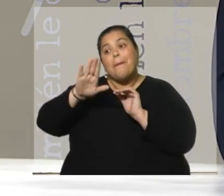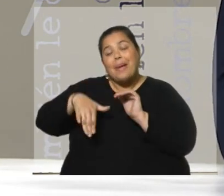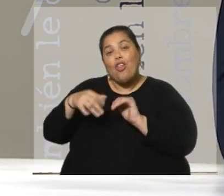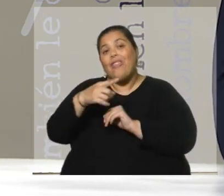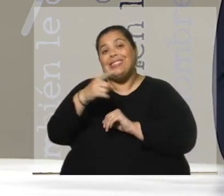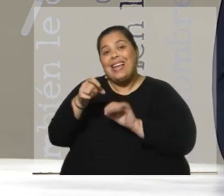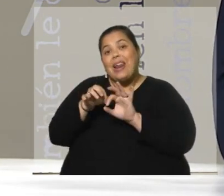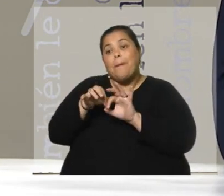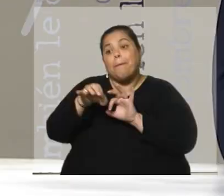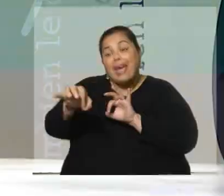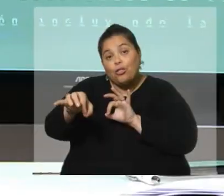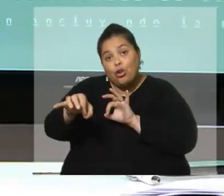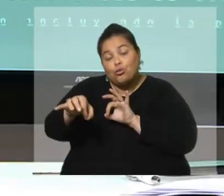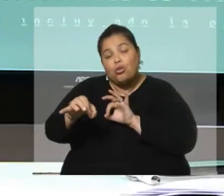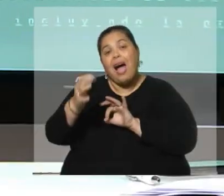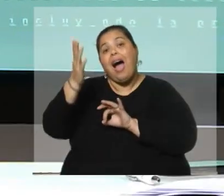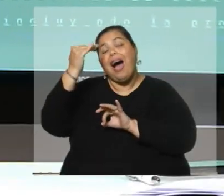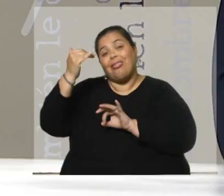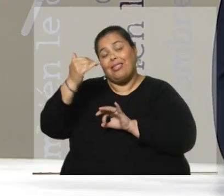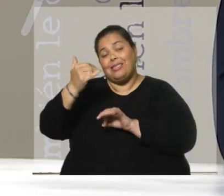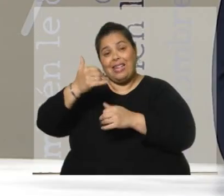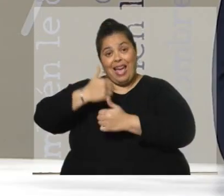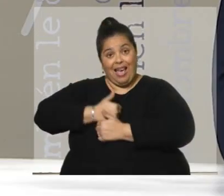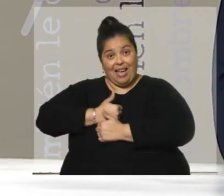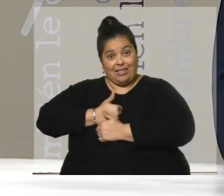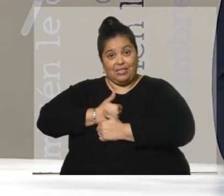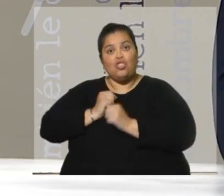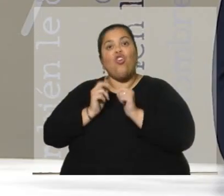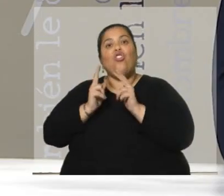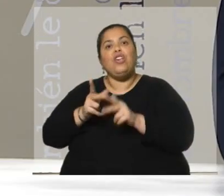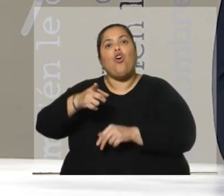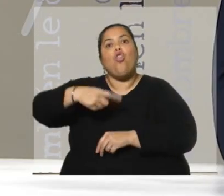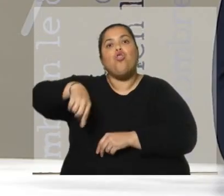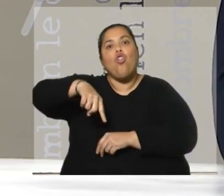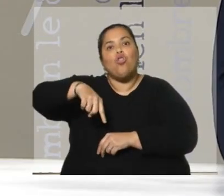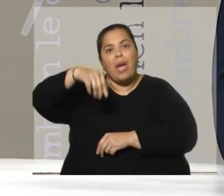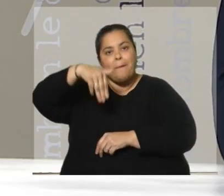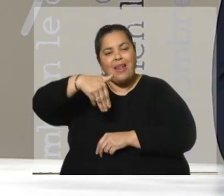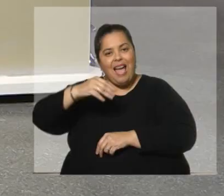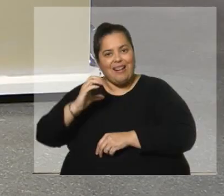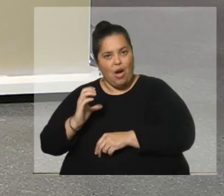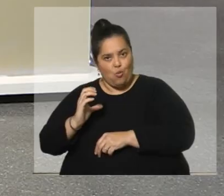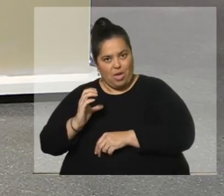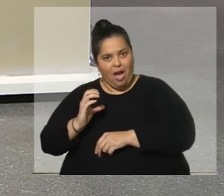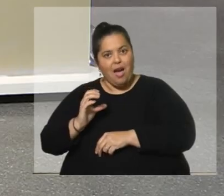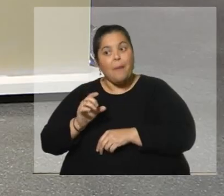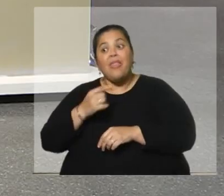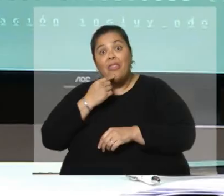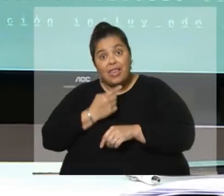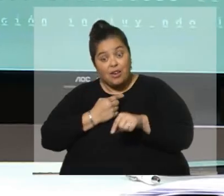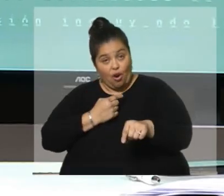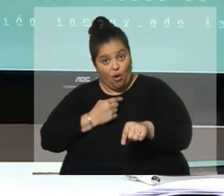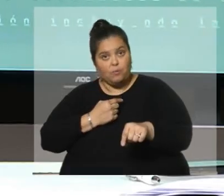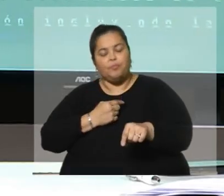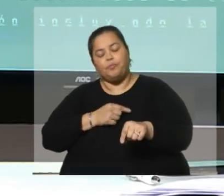indicado integrantes del Ejército, que estaba en la tumba de María Claudia y no apareció nada. ¿Se acuerdan? Sí, metros,